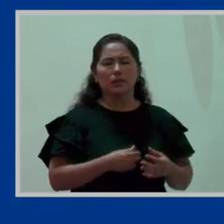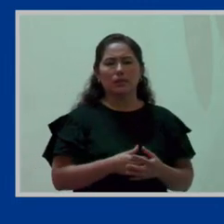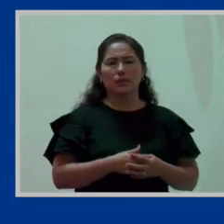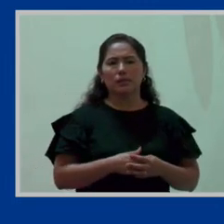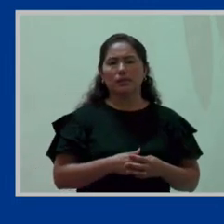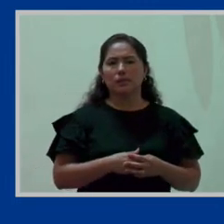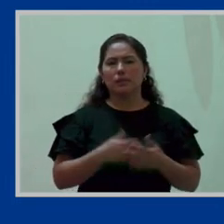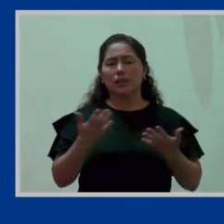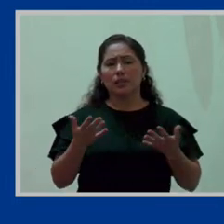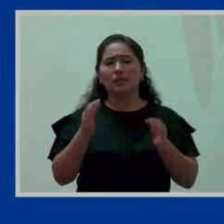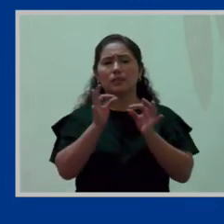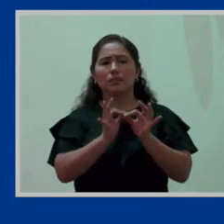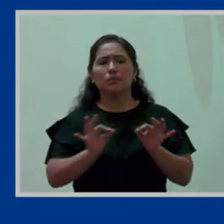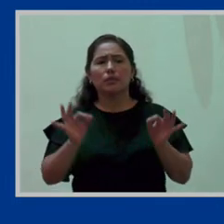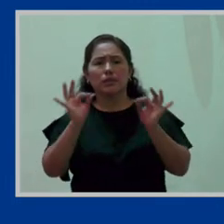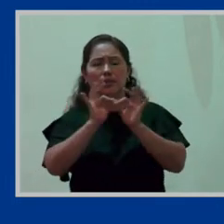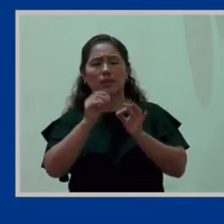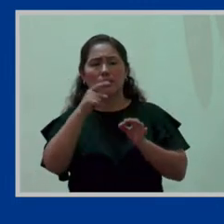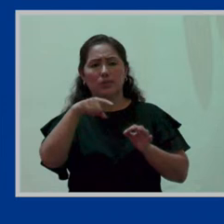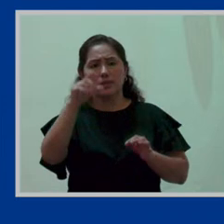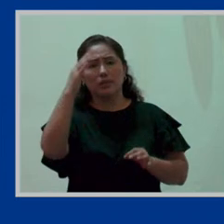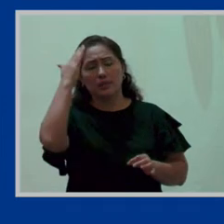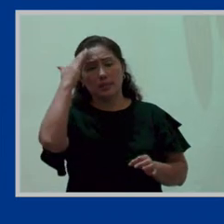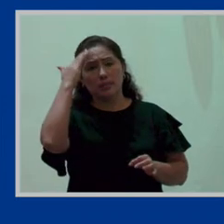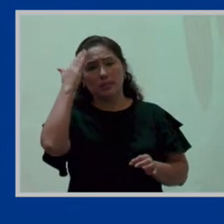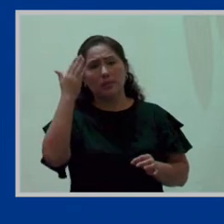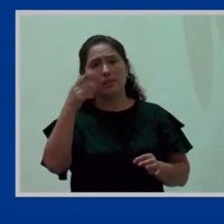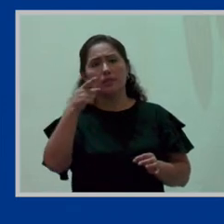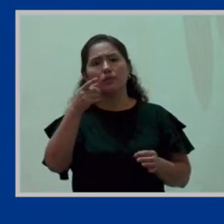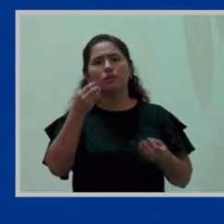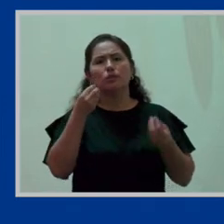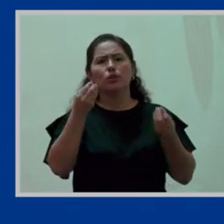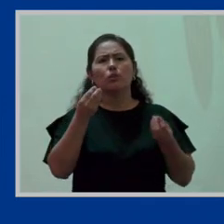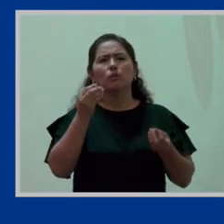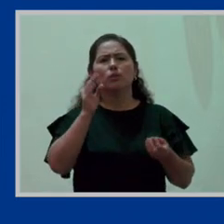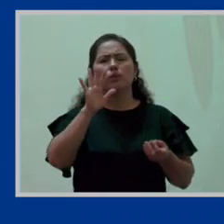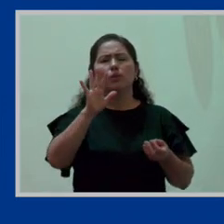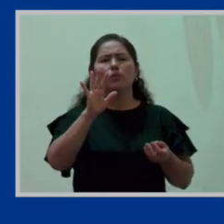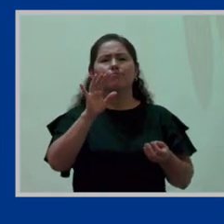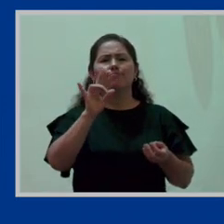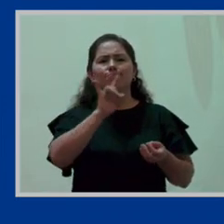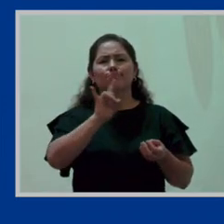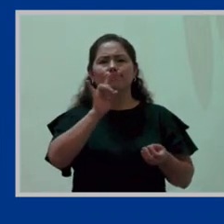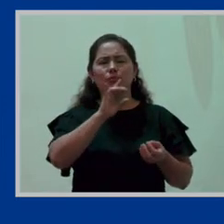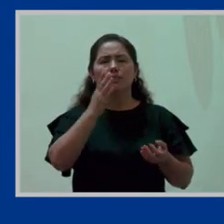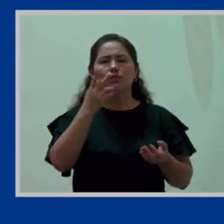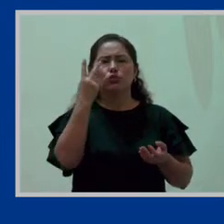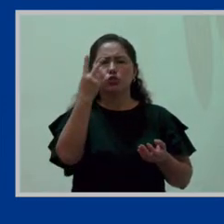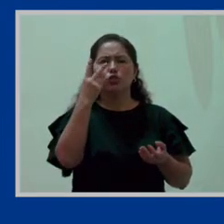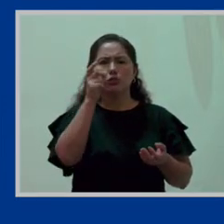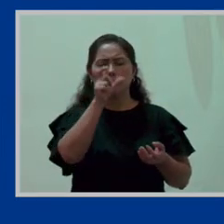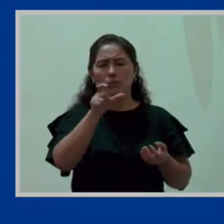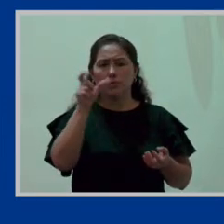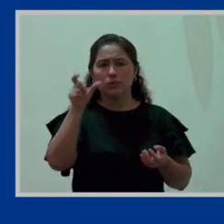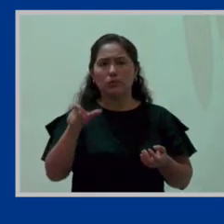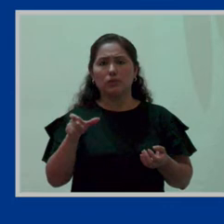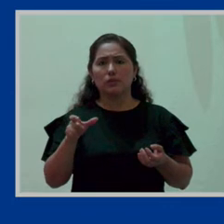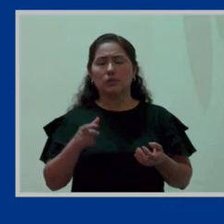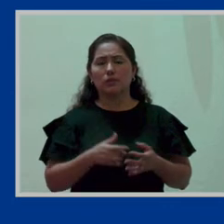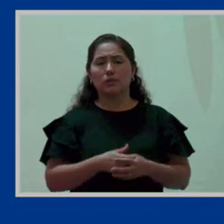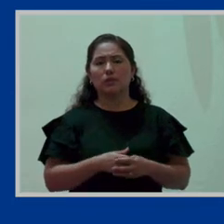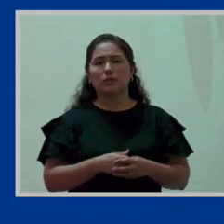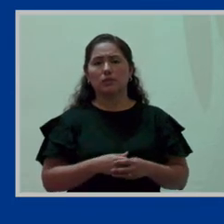es importante considerar sobre la base de dos usuarias, en la medida que si